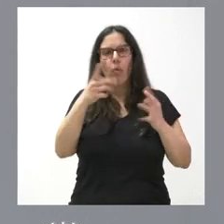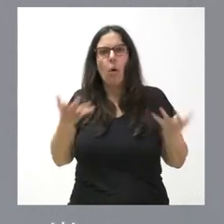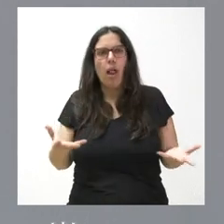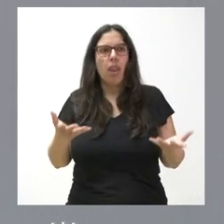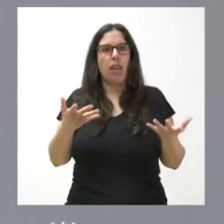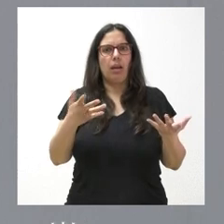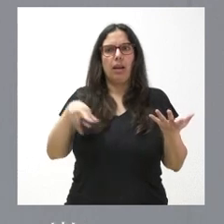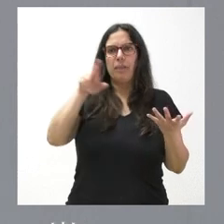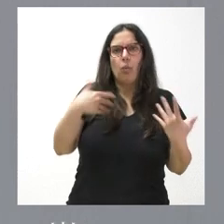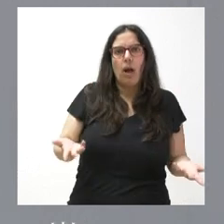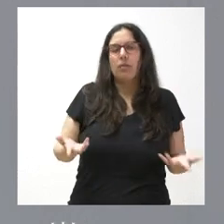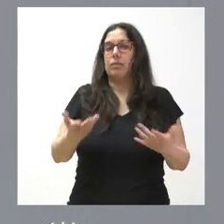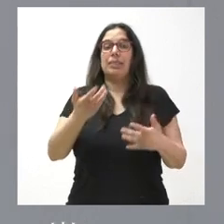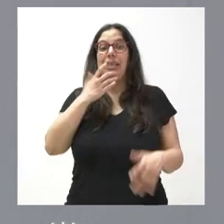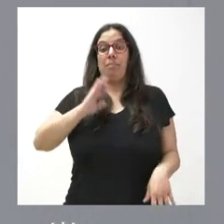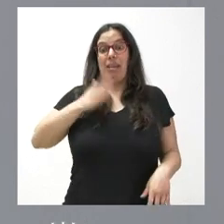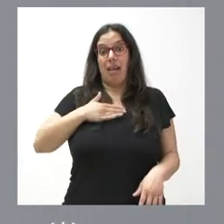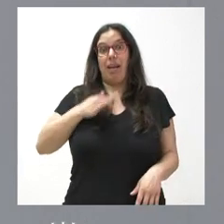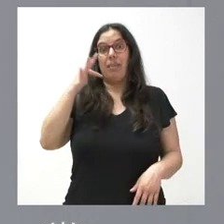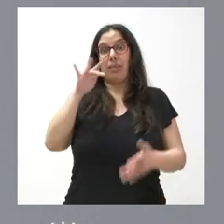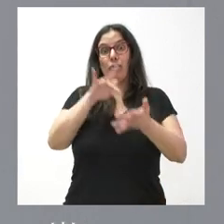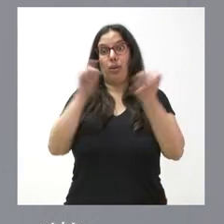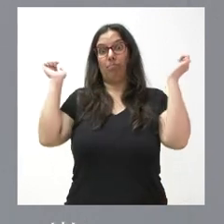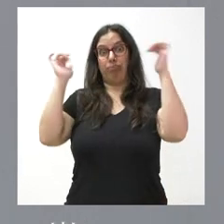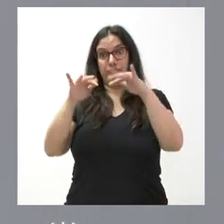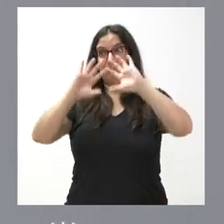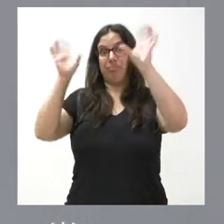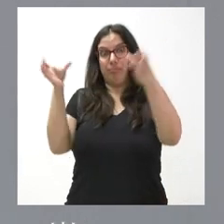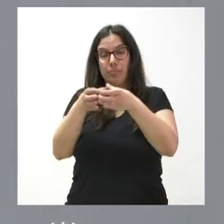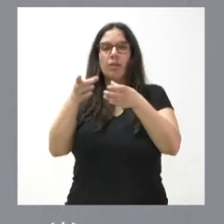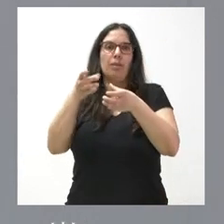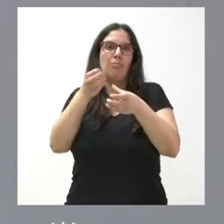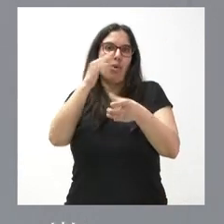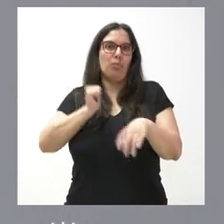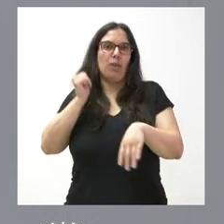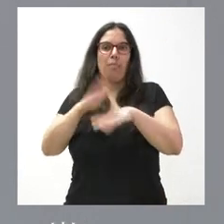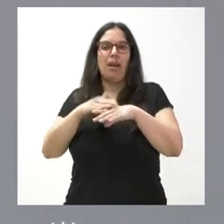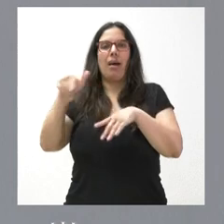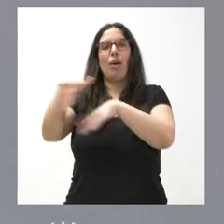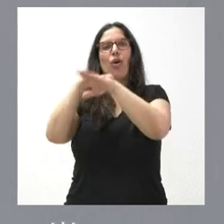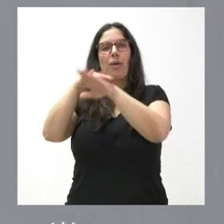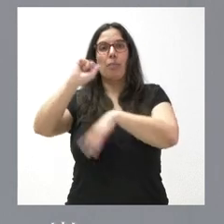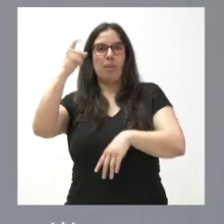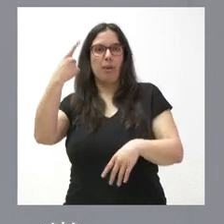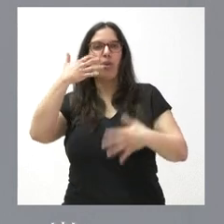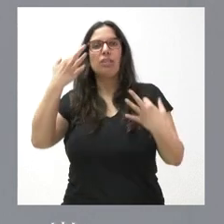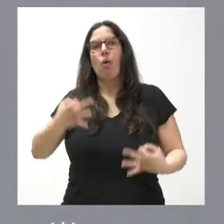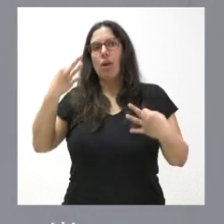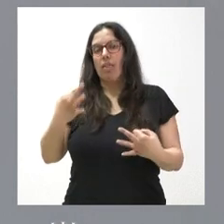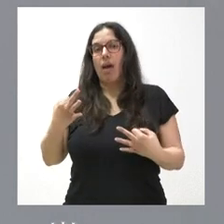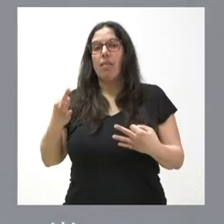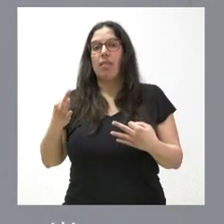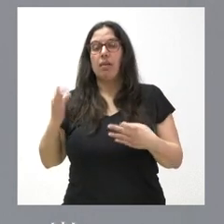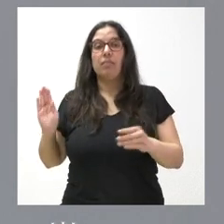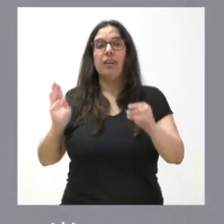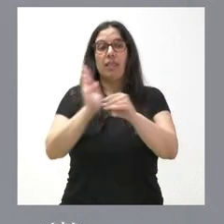podemos reiterar. Y, sobre todo, si tenemos mañana un Consejo Interterritorial de Extremadura Nacional de Salud, sería buena ocasión para que el Gobierno, primero, asegurara la financiación, que es un aspecto que